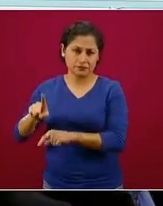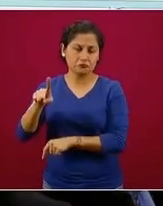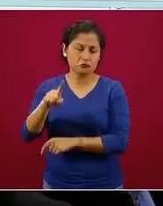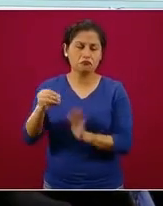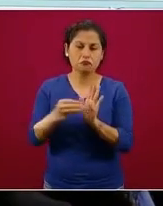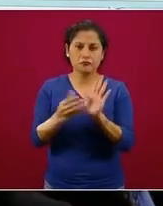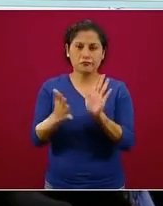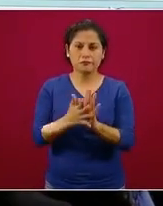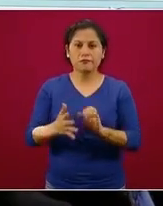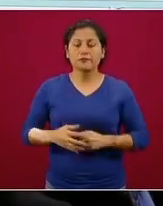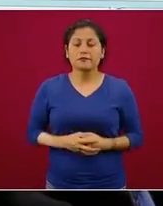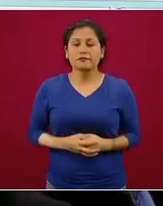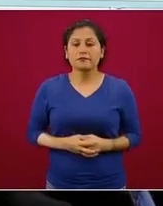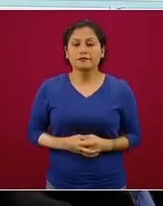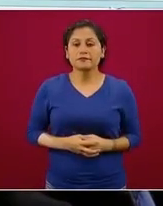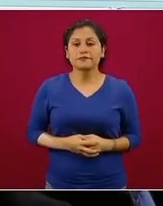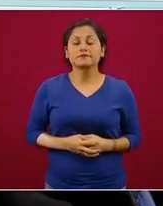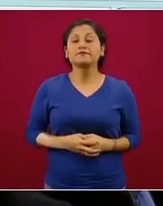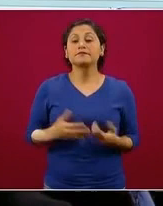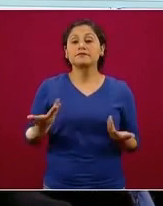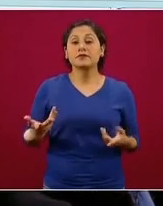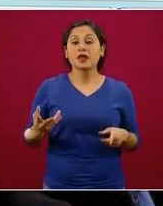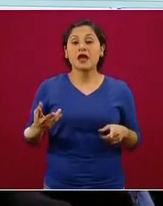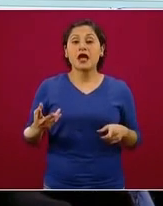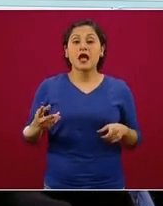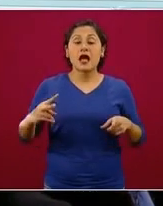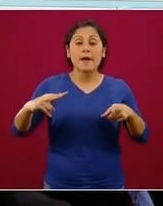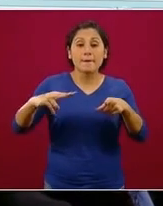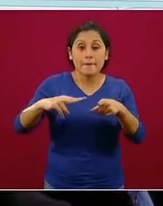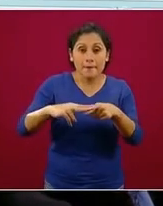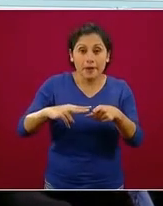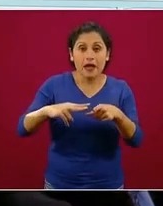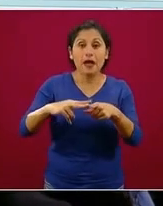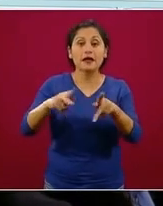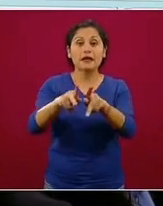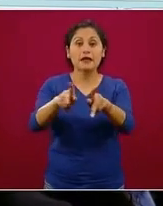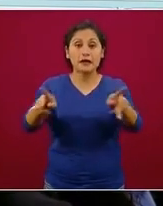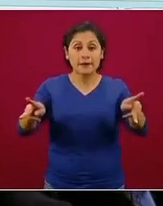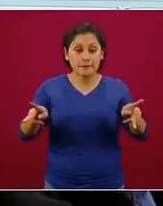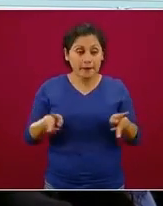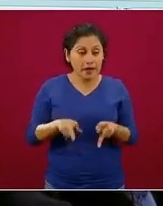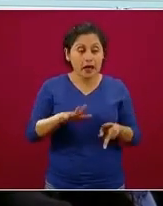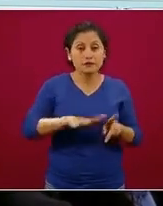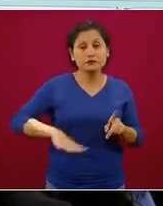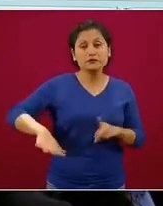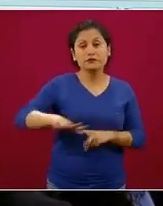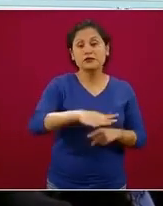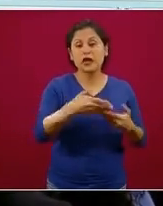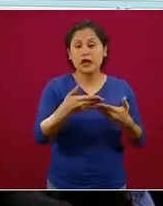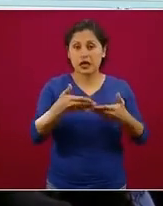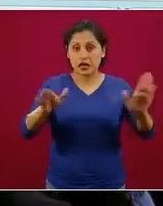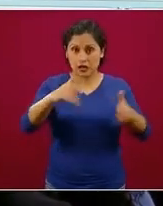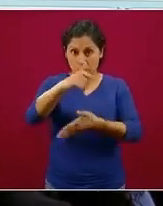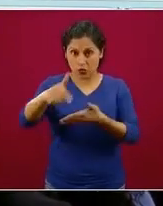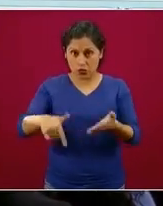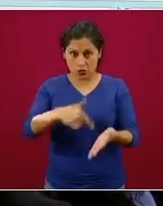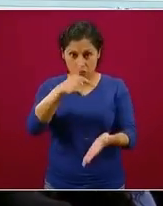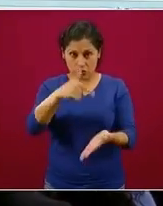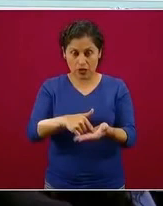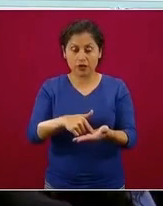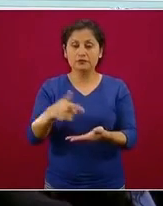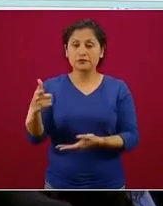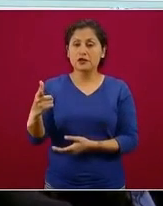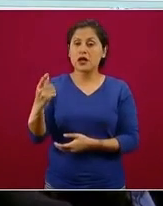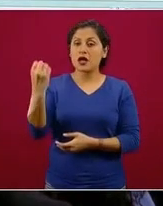Parques, plazas y espacios públicos abiertos, los que no están confinados en un edificio. En color rojo, ya habíamos